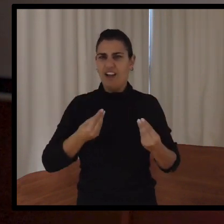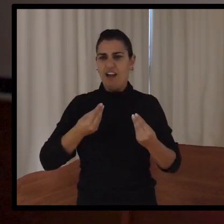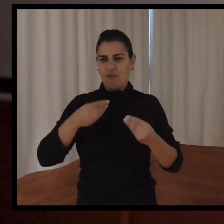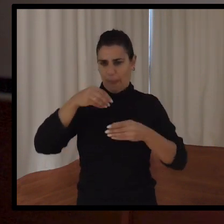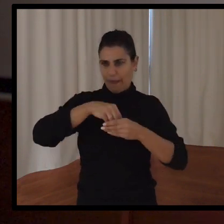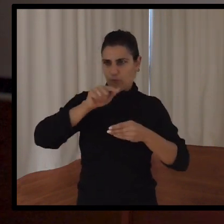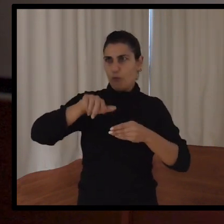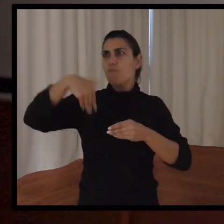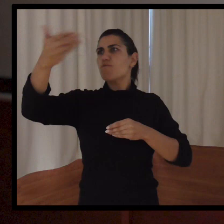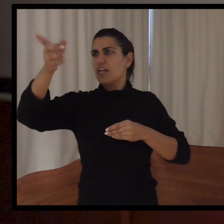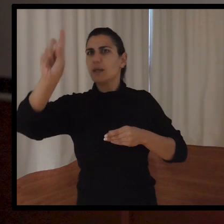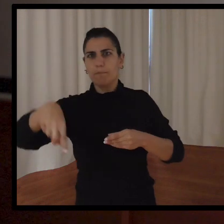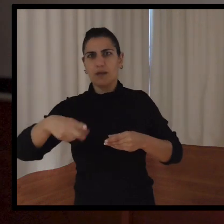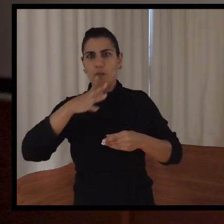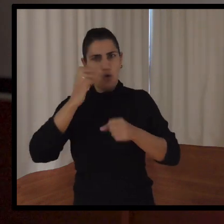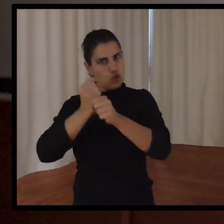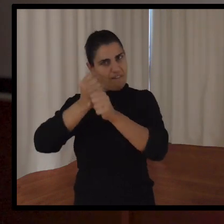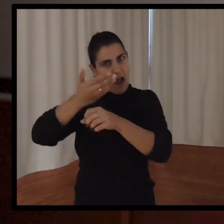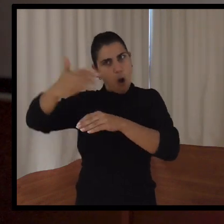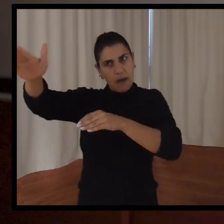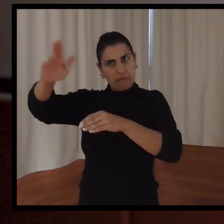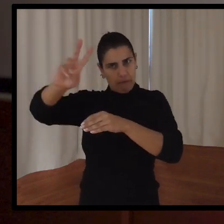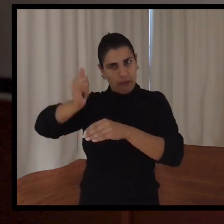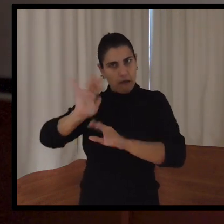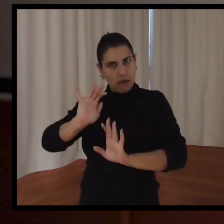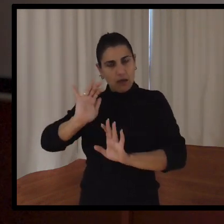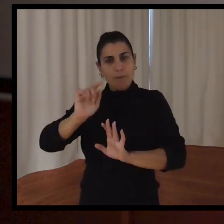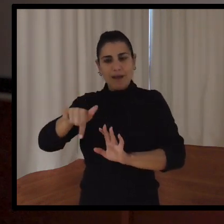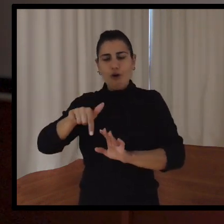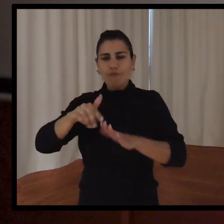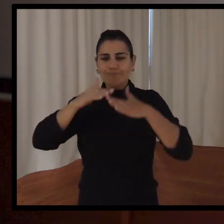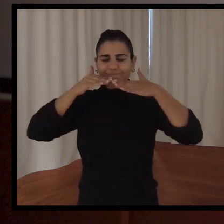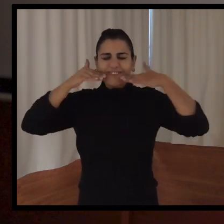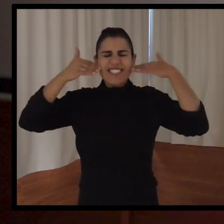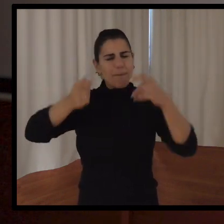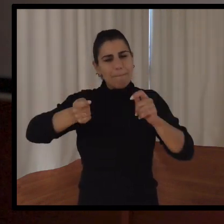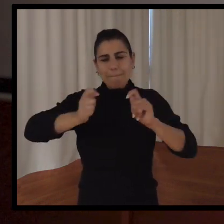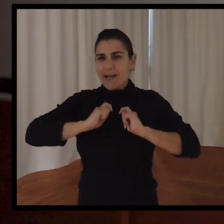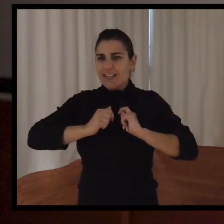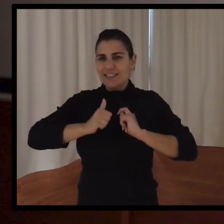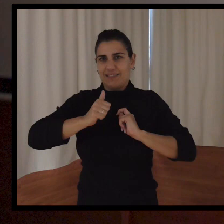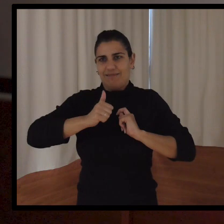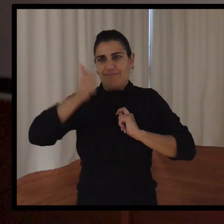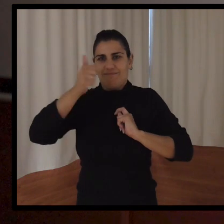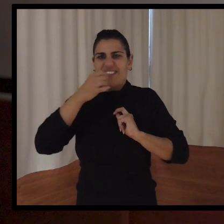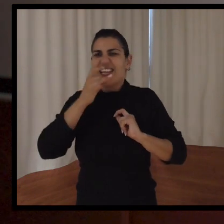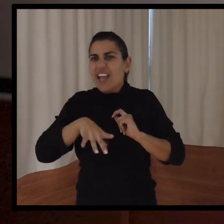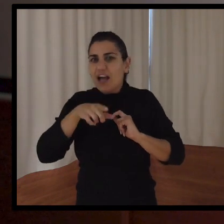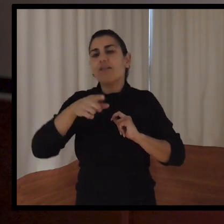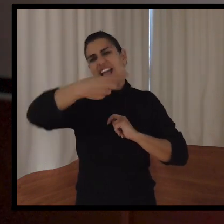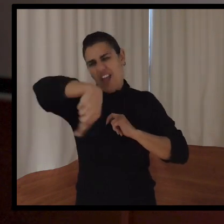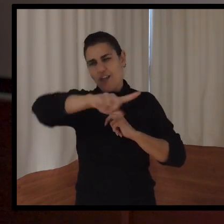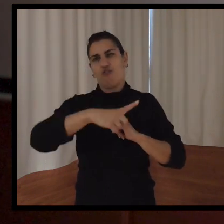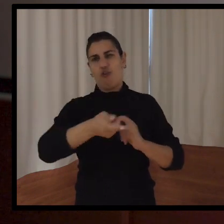dentro, sino fuera, porque también tengo mi trabajo aparte. Pero quien me aporta la sonrisa verdaderamente son ellos, porque día a